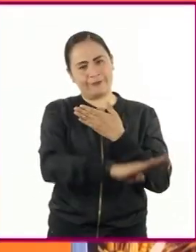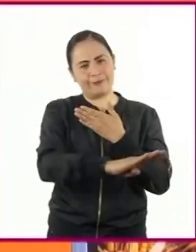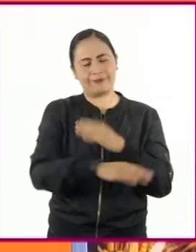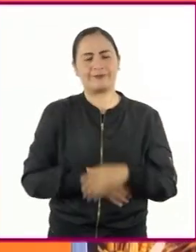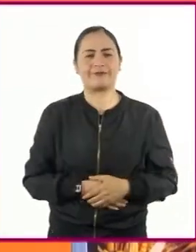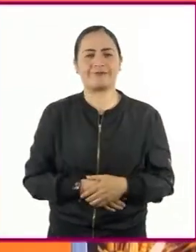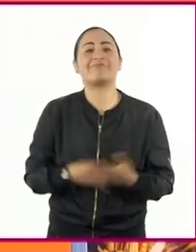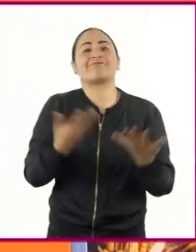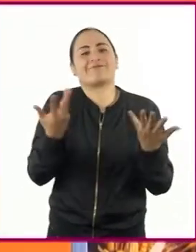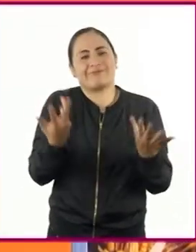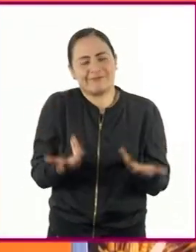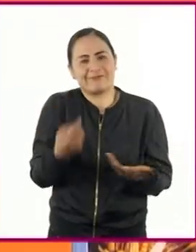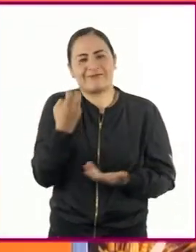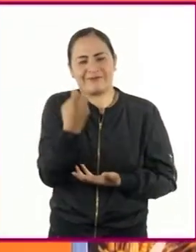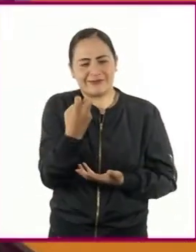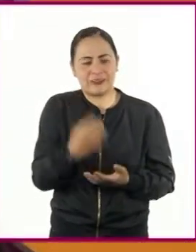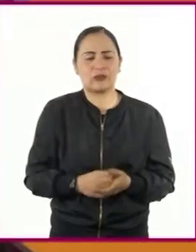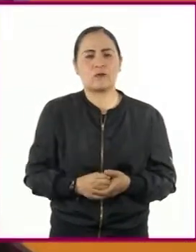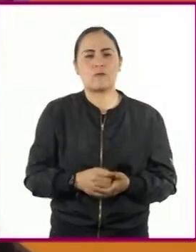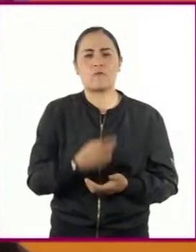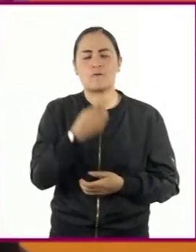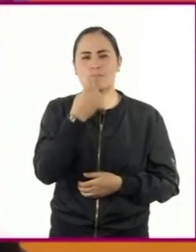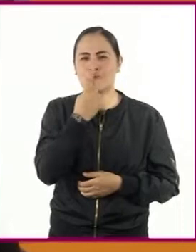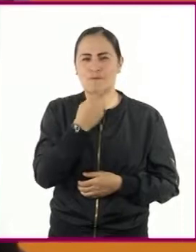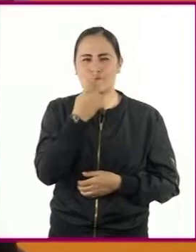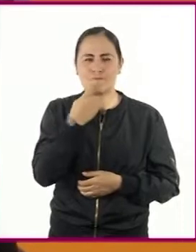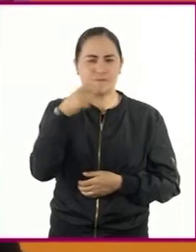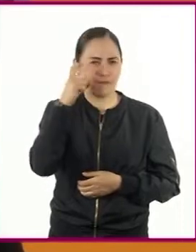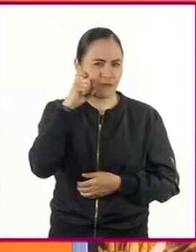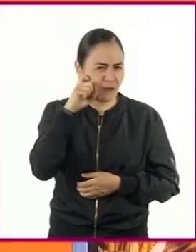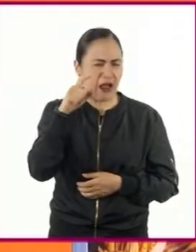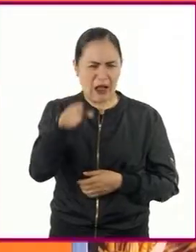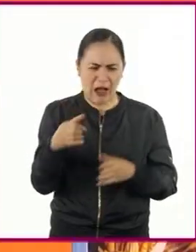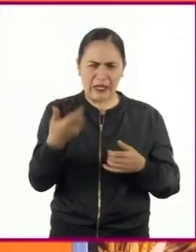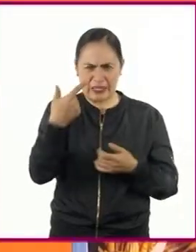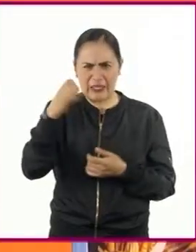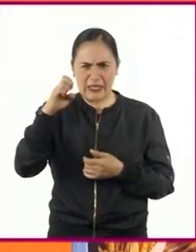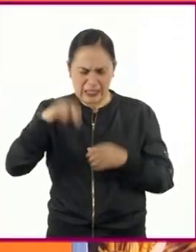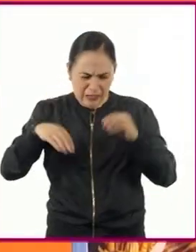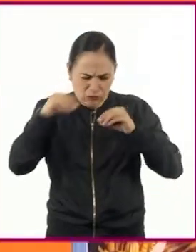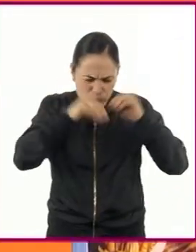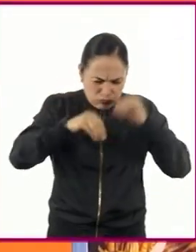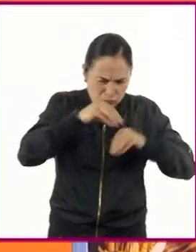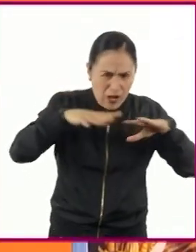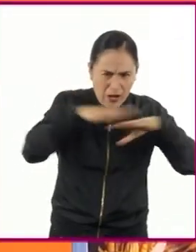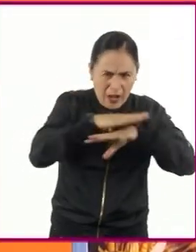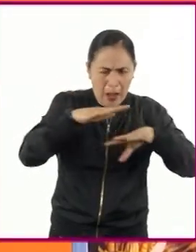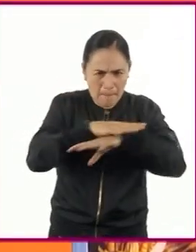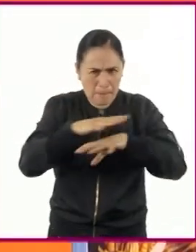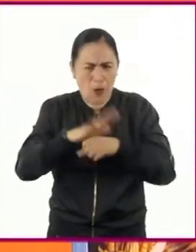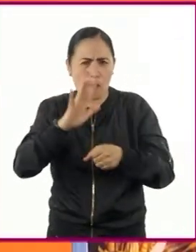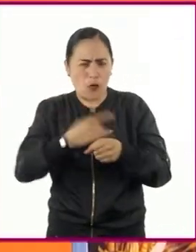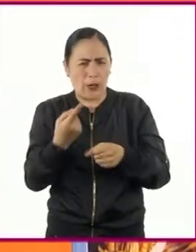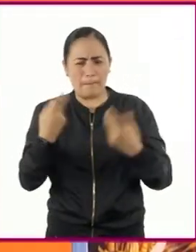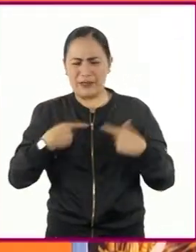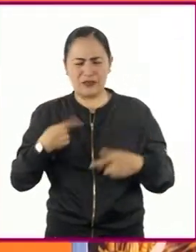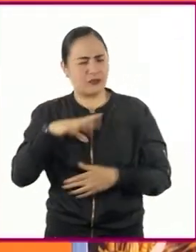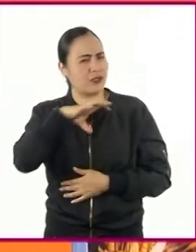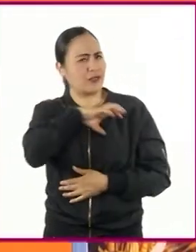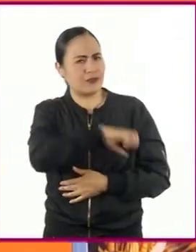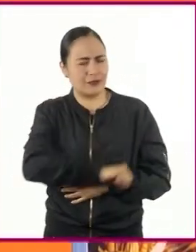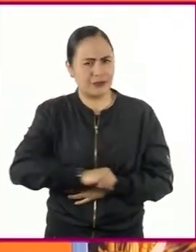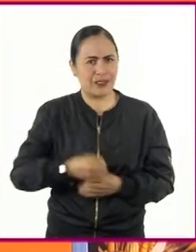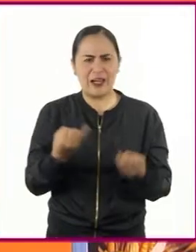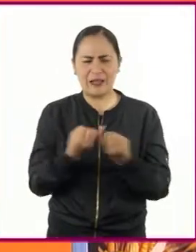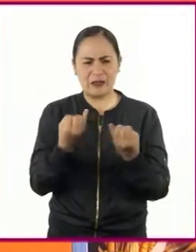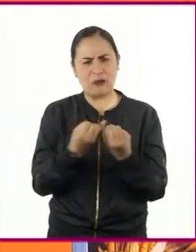Precisamente, algunas variedades de jitomate han sido tratadas transgénicamente por ser un alimento popular y que se encuentra presente en una gran